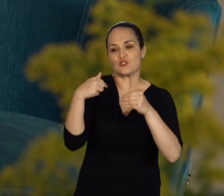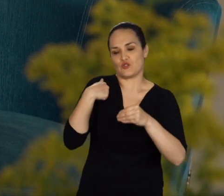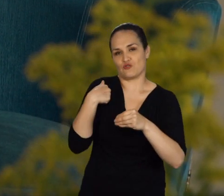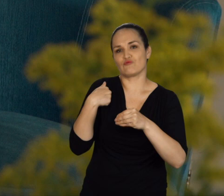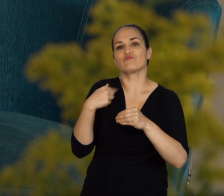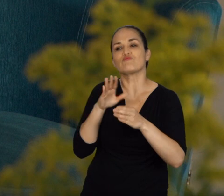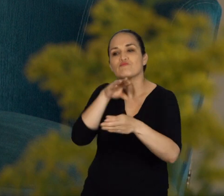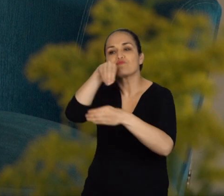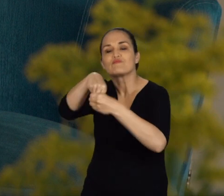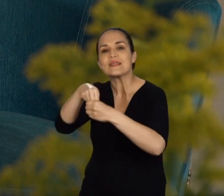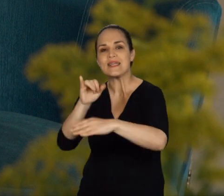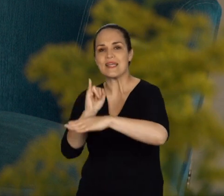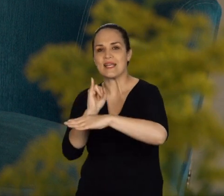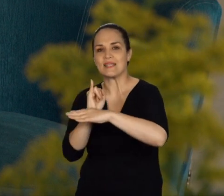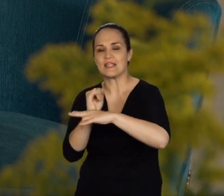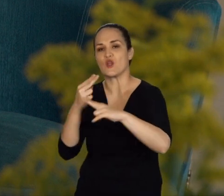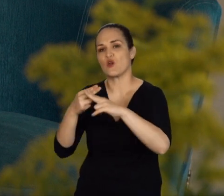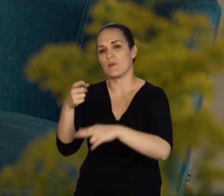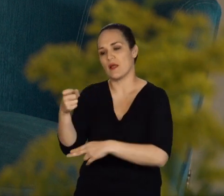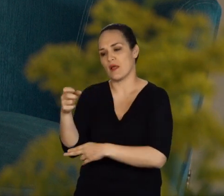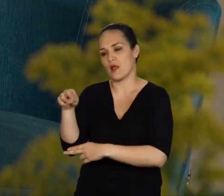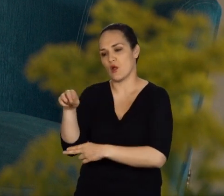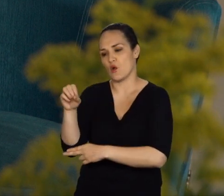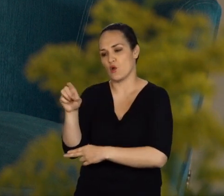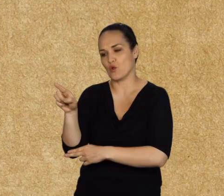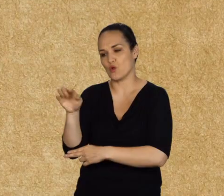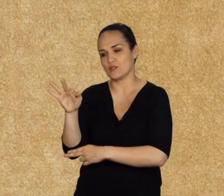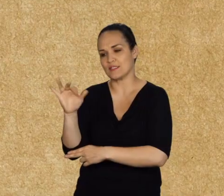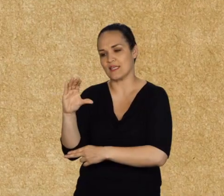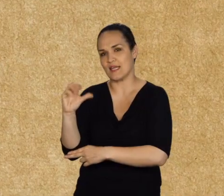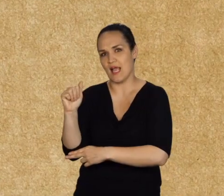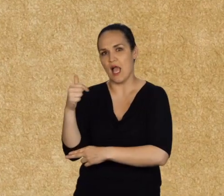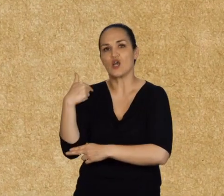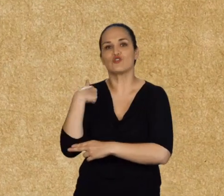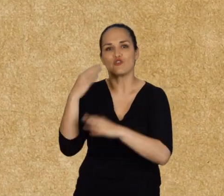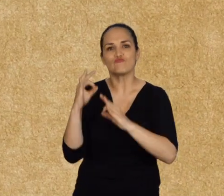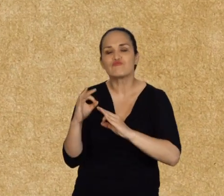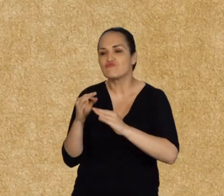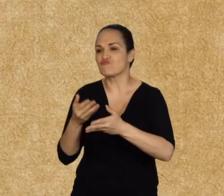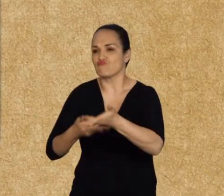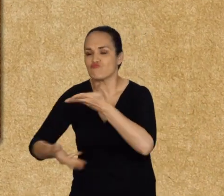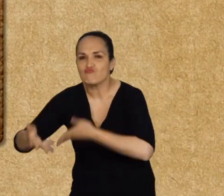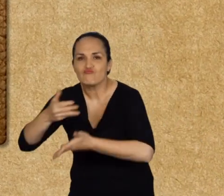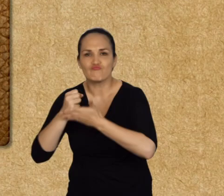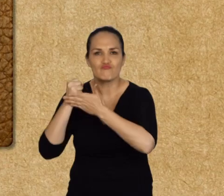social en lo que es la iglesia gnóstica. Mi labor allí es como misionero.